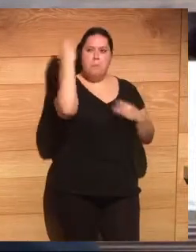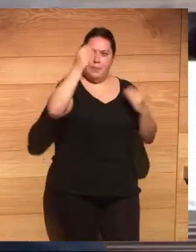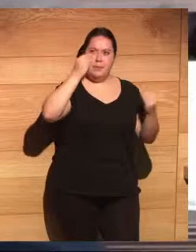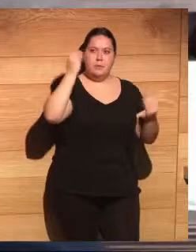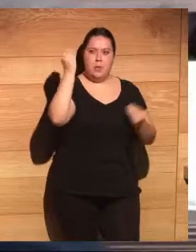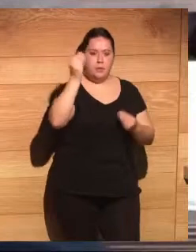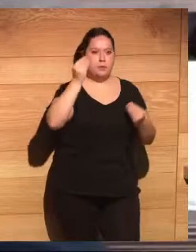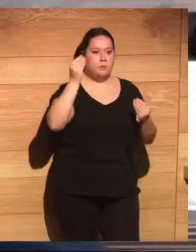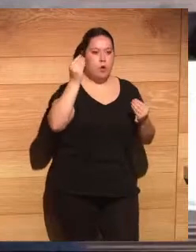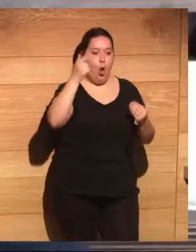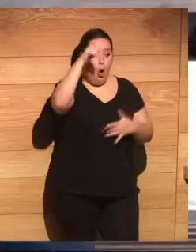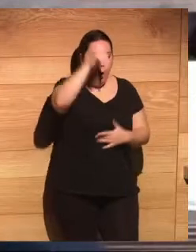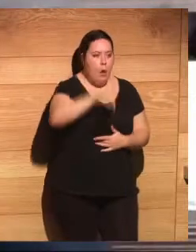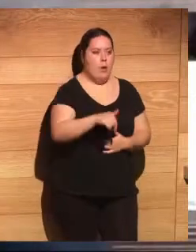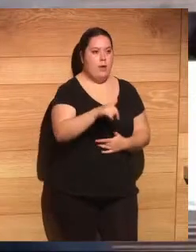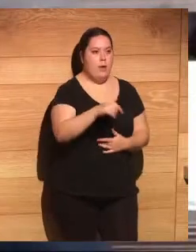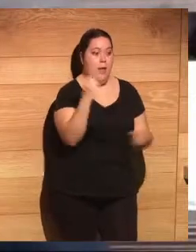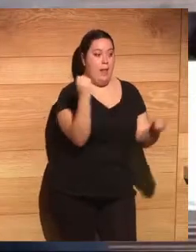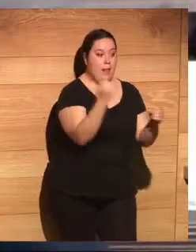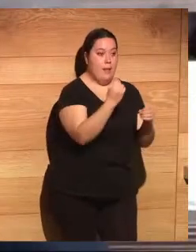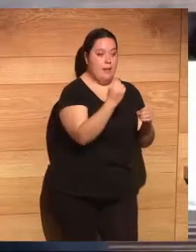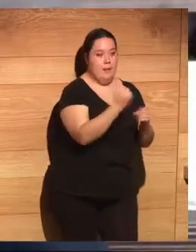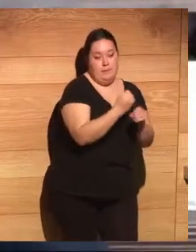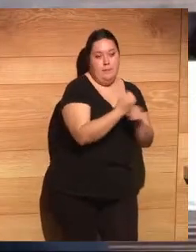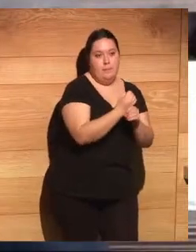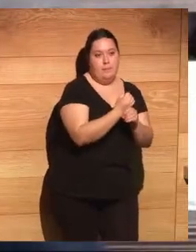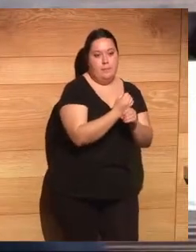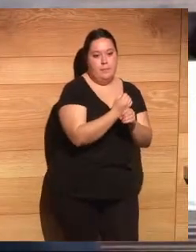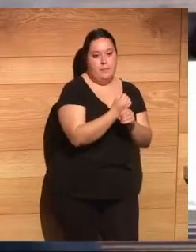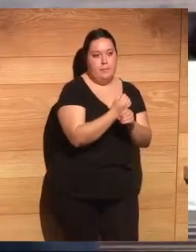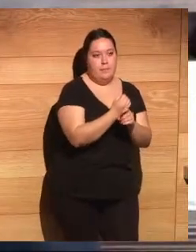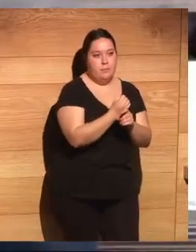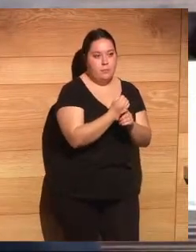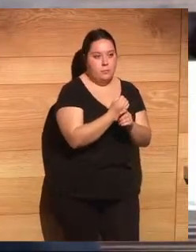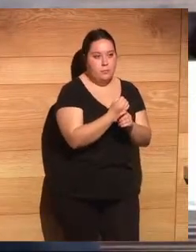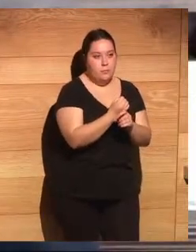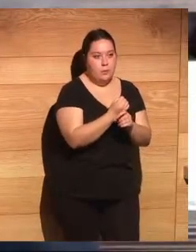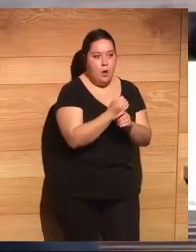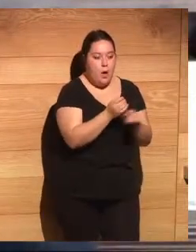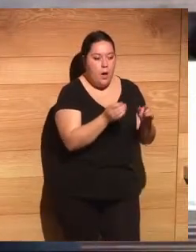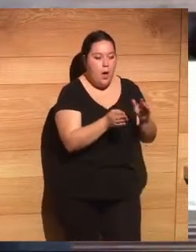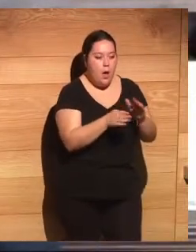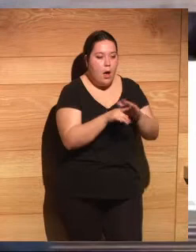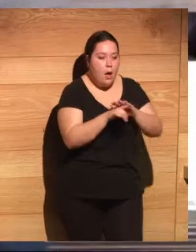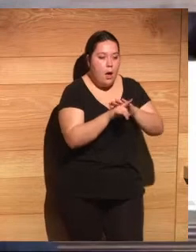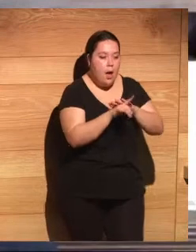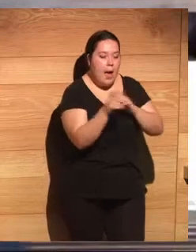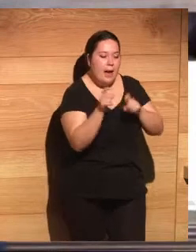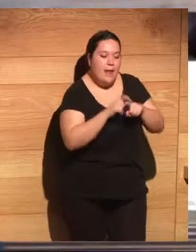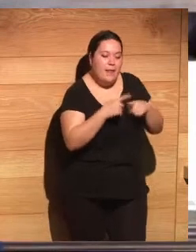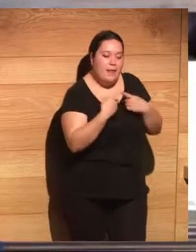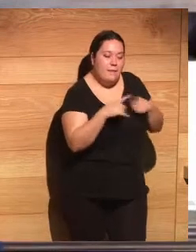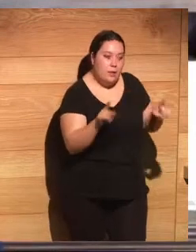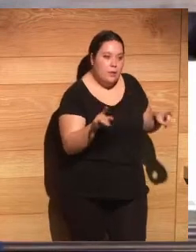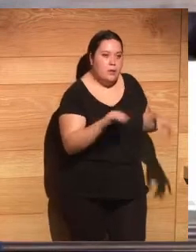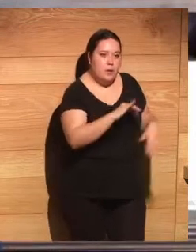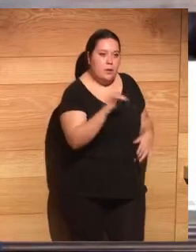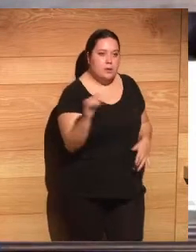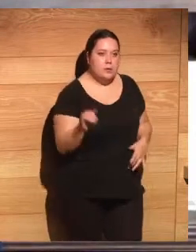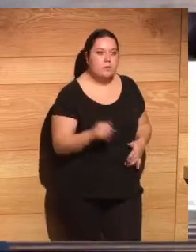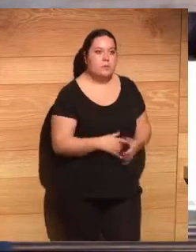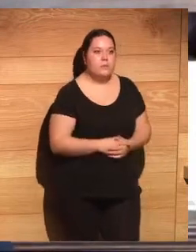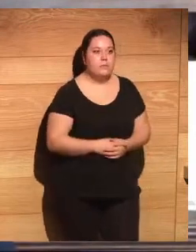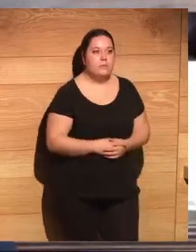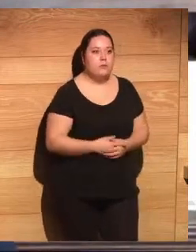que hoy el empleo y el trabajo van a tener progresivamente características muy distintas. Y únicamente